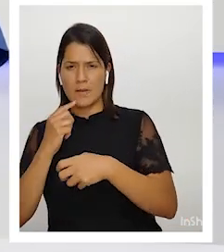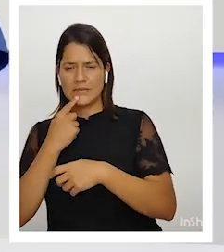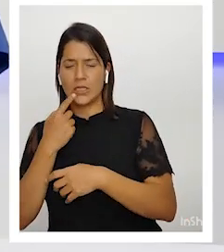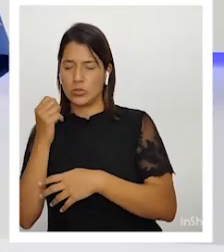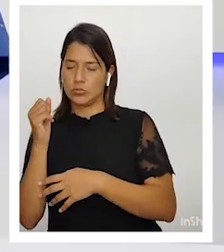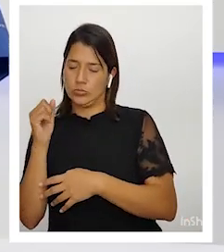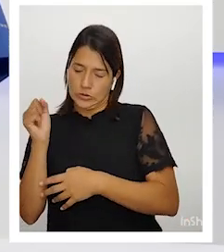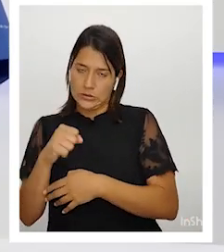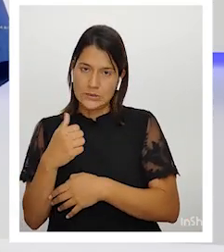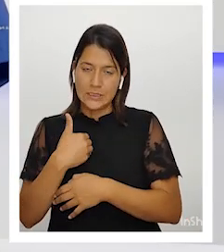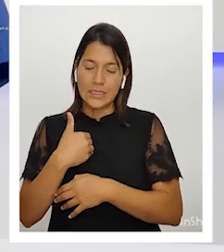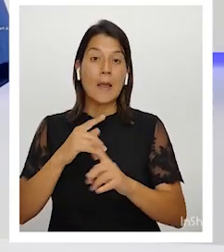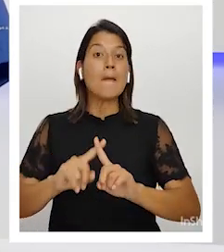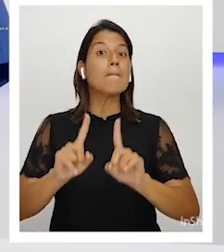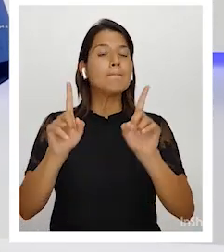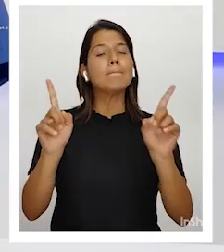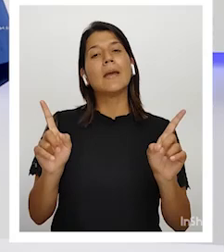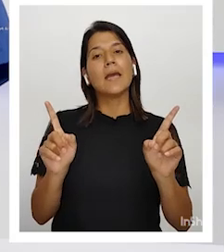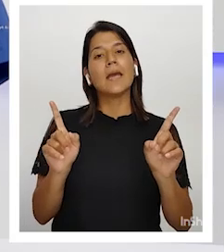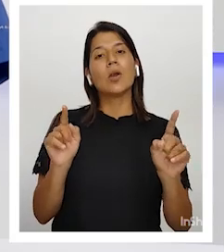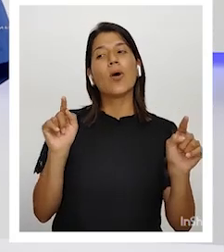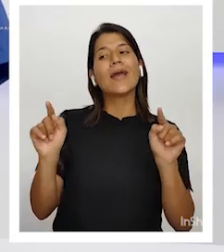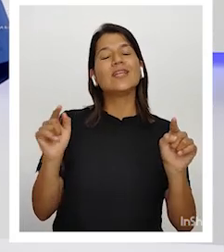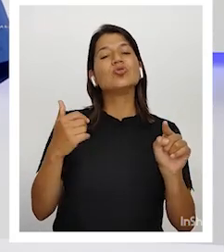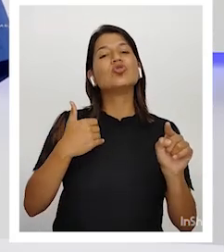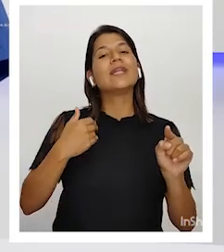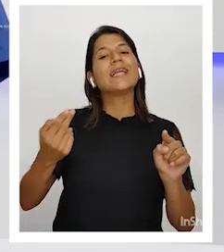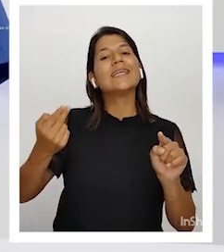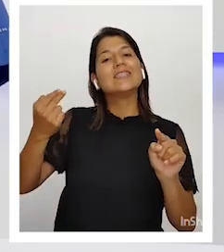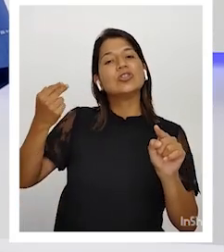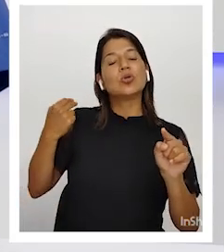que han tenido otra historia.